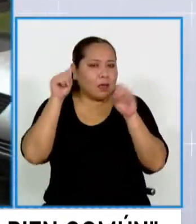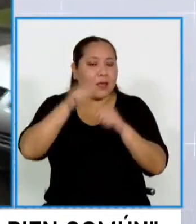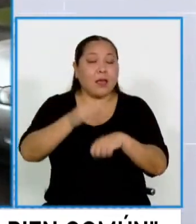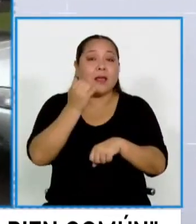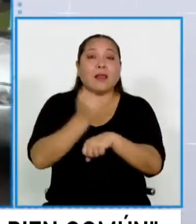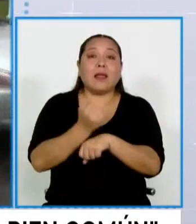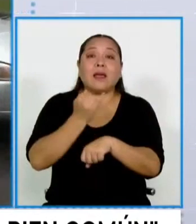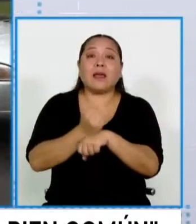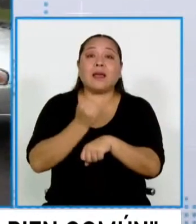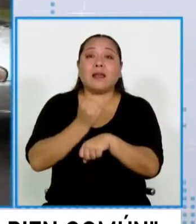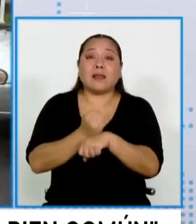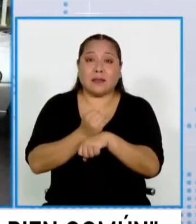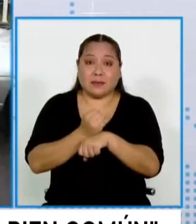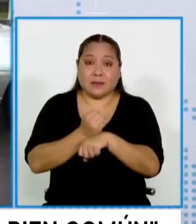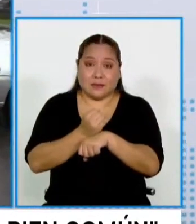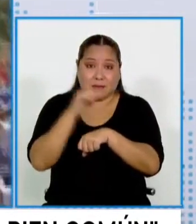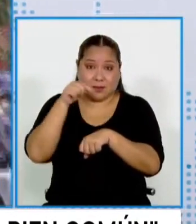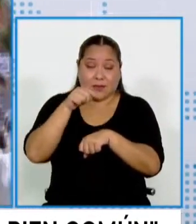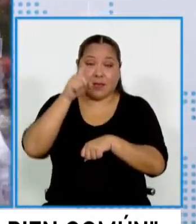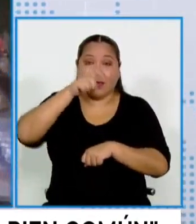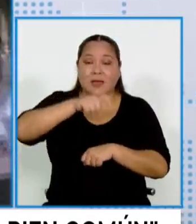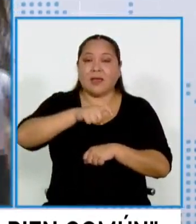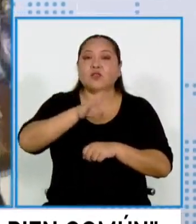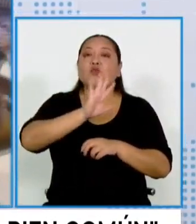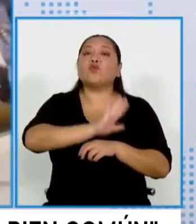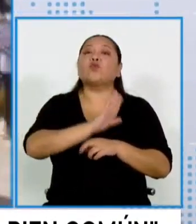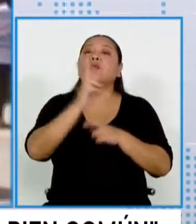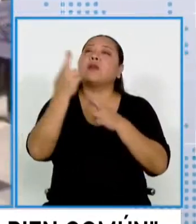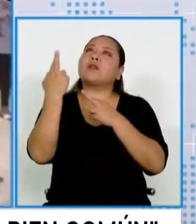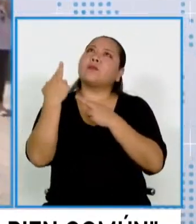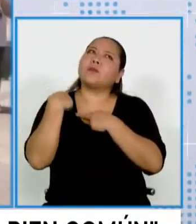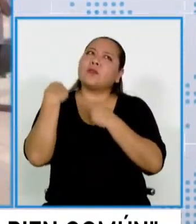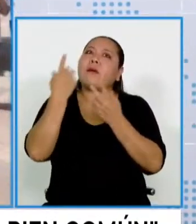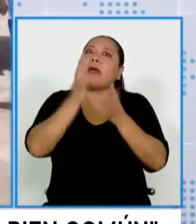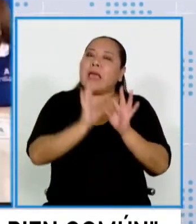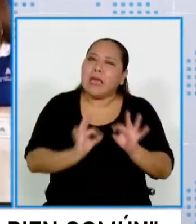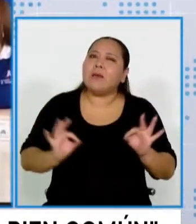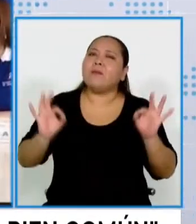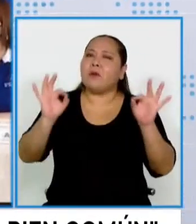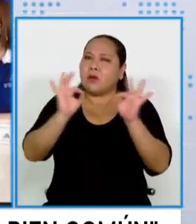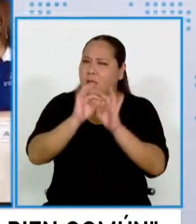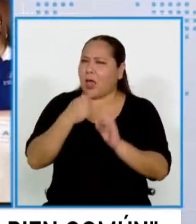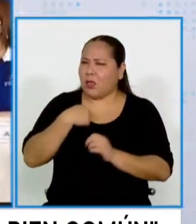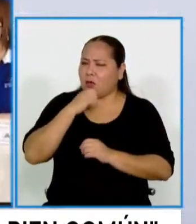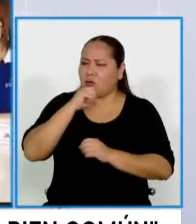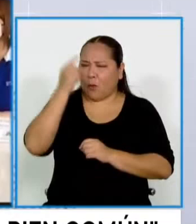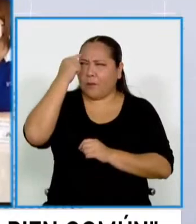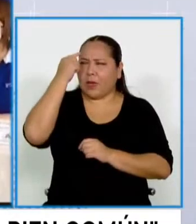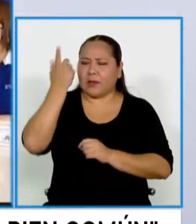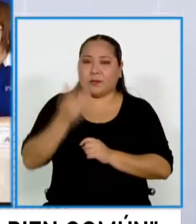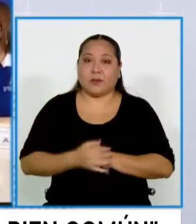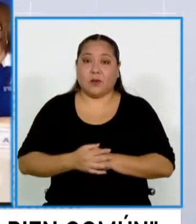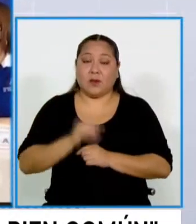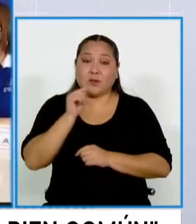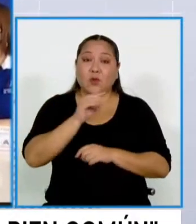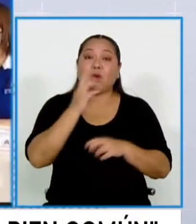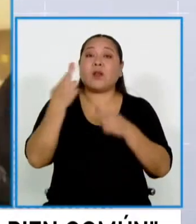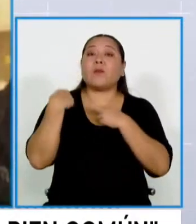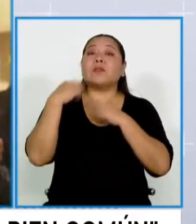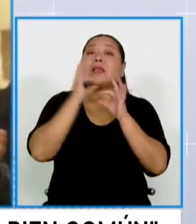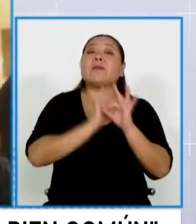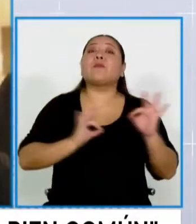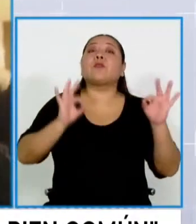Iglesia tiene un rol, yo diría, importante en la política que